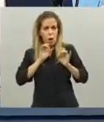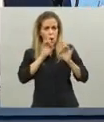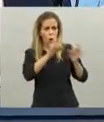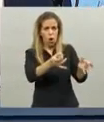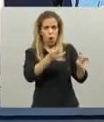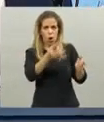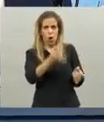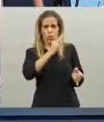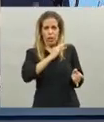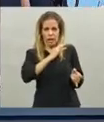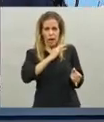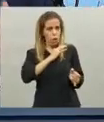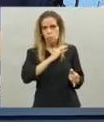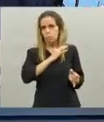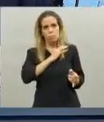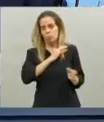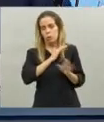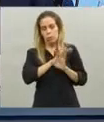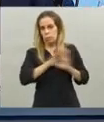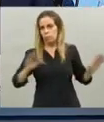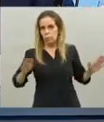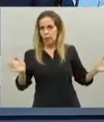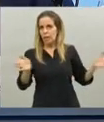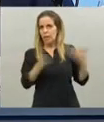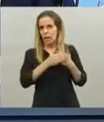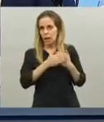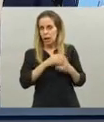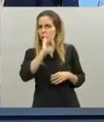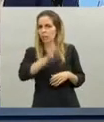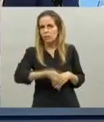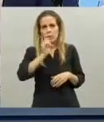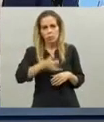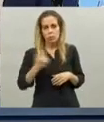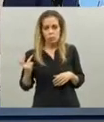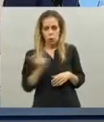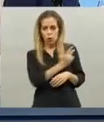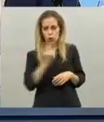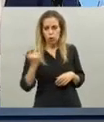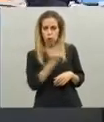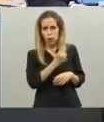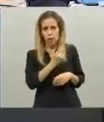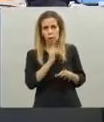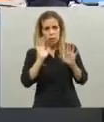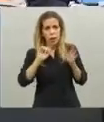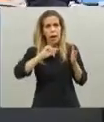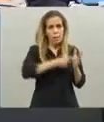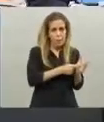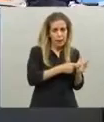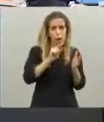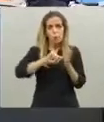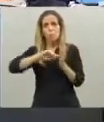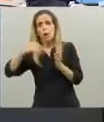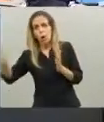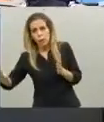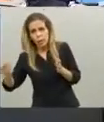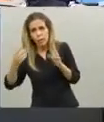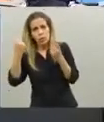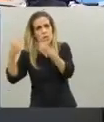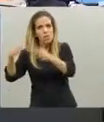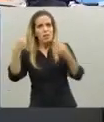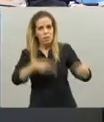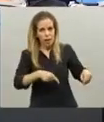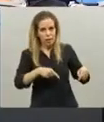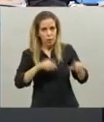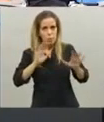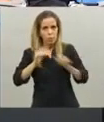no tiene sentido hay que tomar los recaudos que haya que tomar y nosotros tenemos dos realidades muy distintas por eso quiero hablar de las